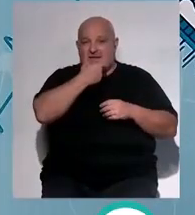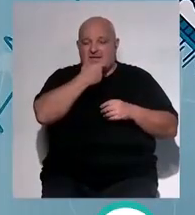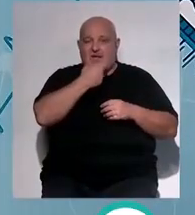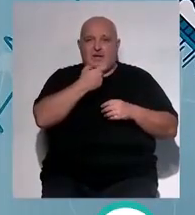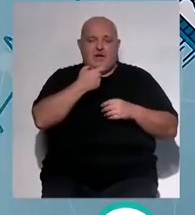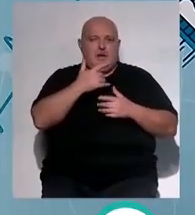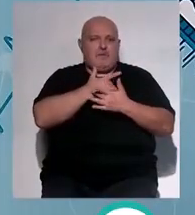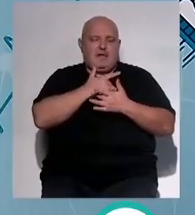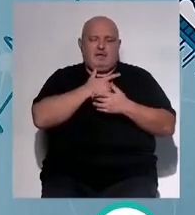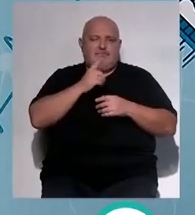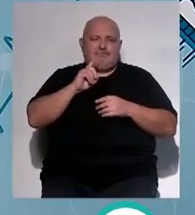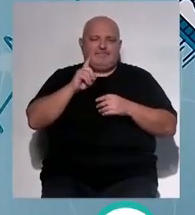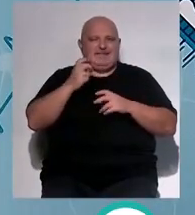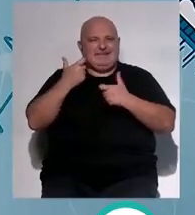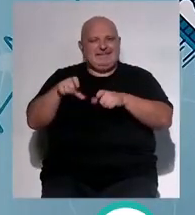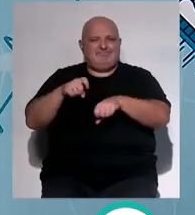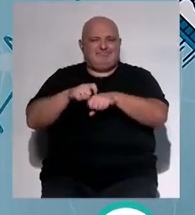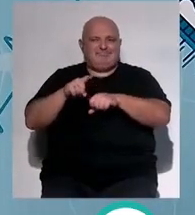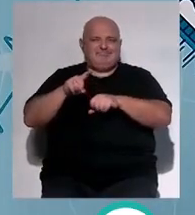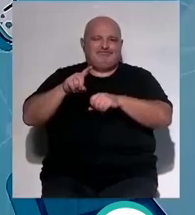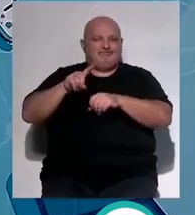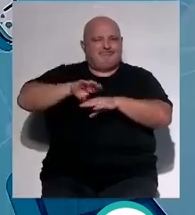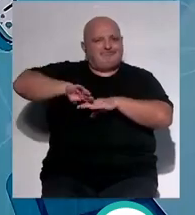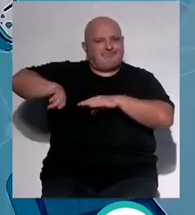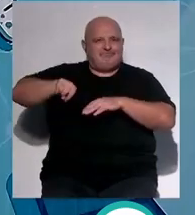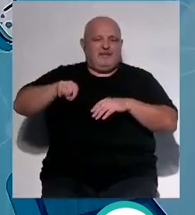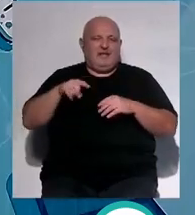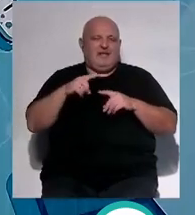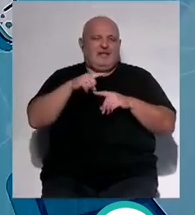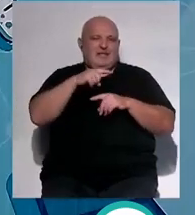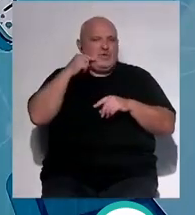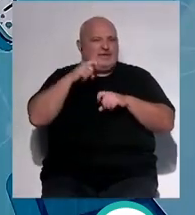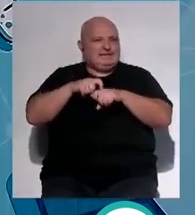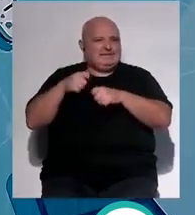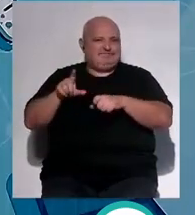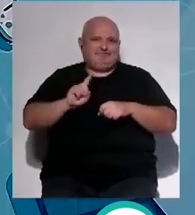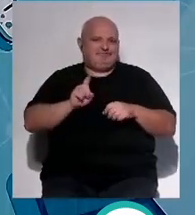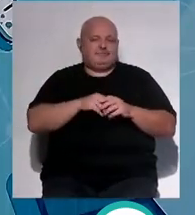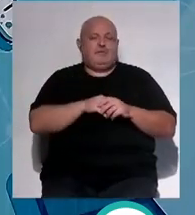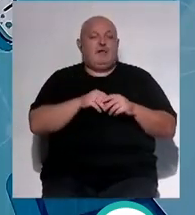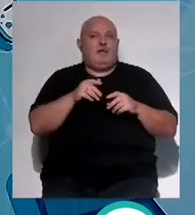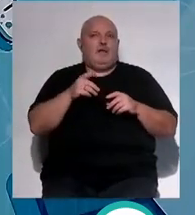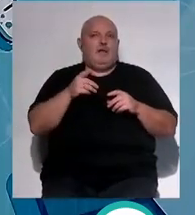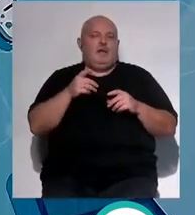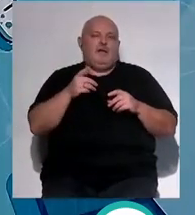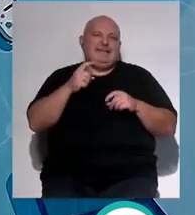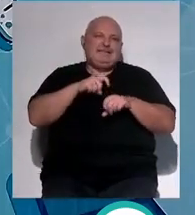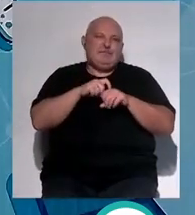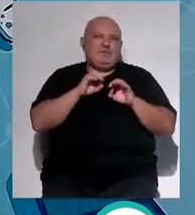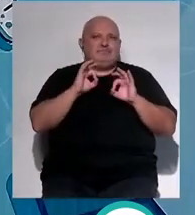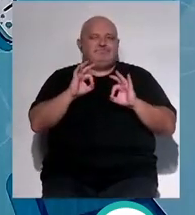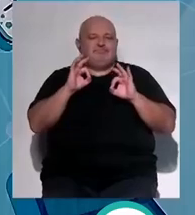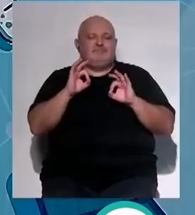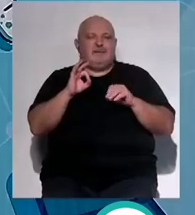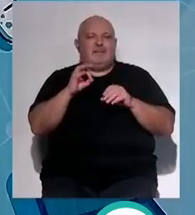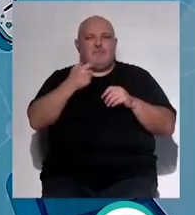sean galletas María las sitúas al nivel de la bollería sí las galletas es que no hay ninguna aunque te ponga hay un tipo porque es un